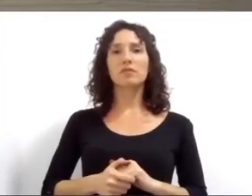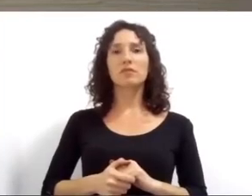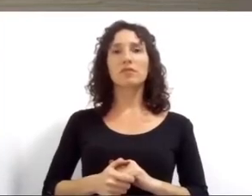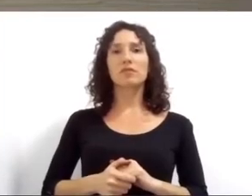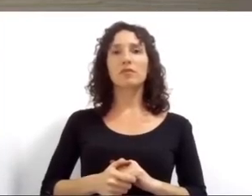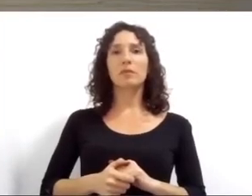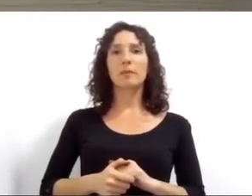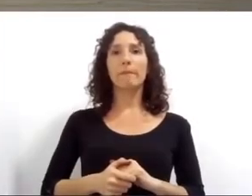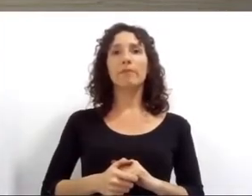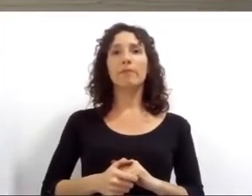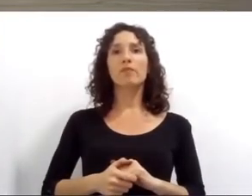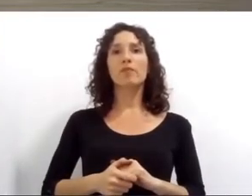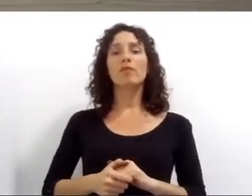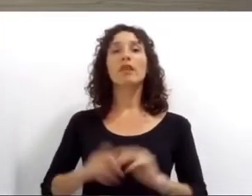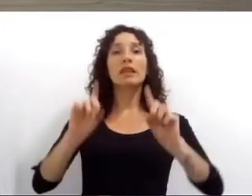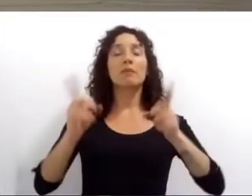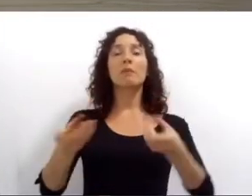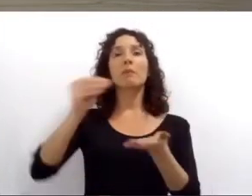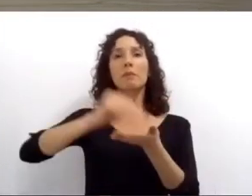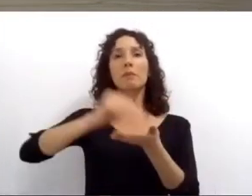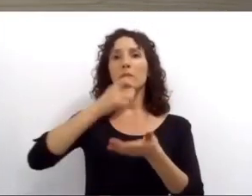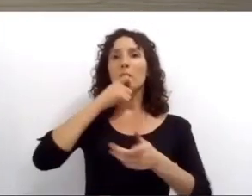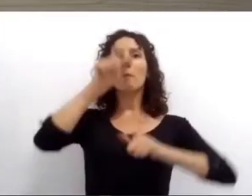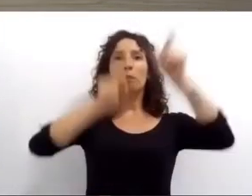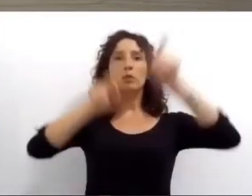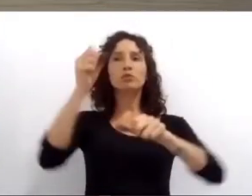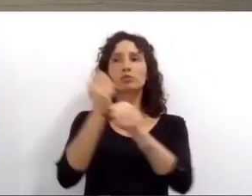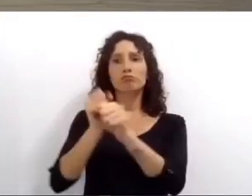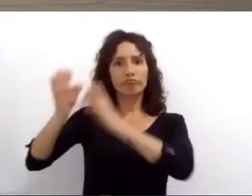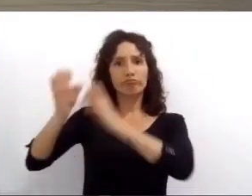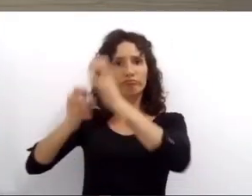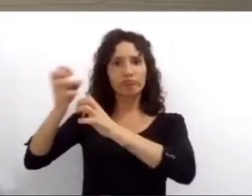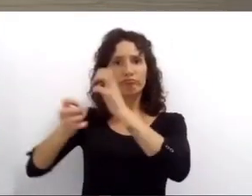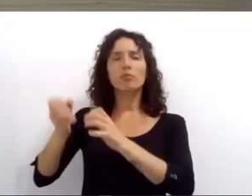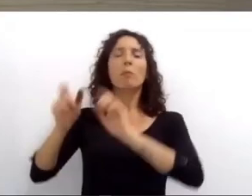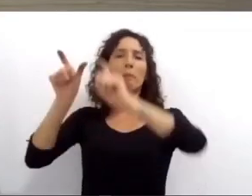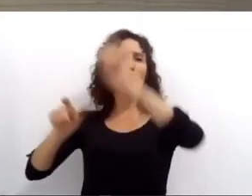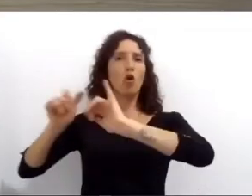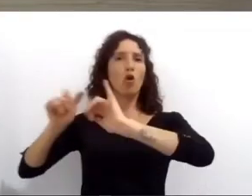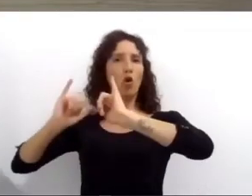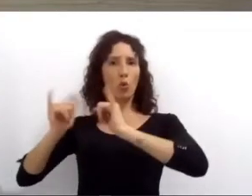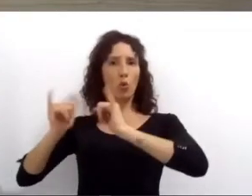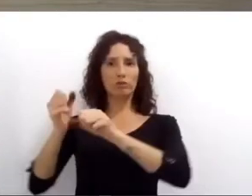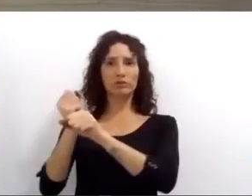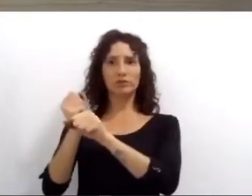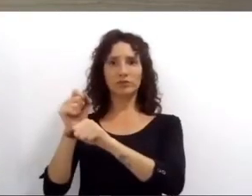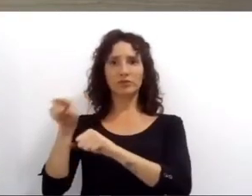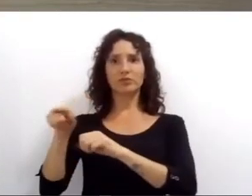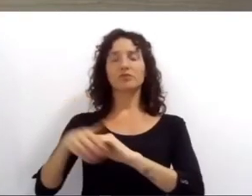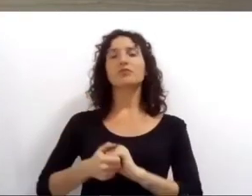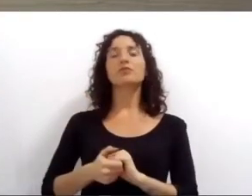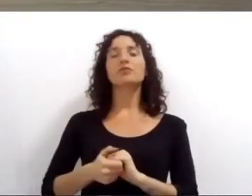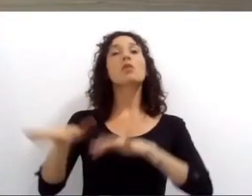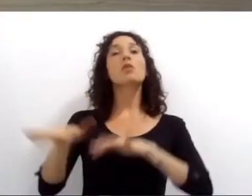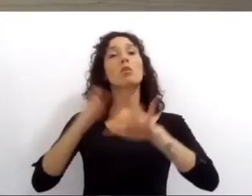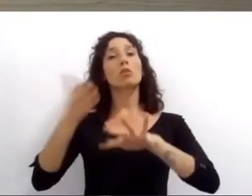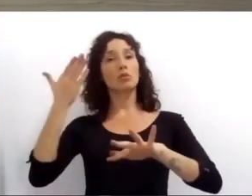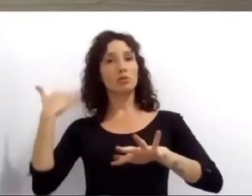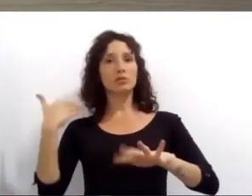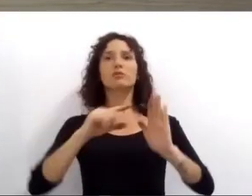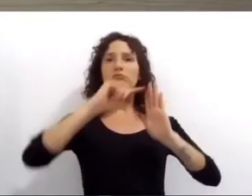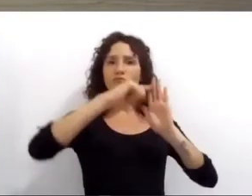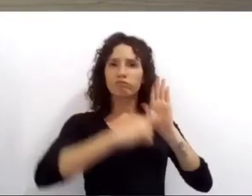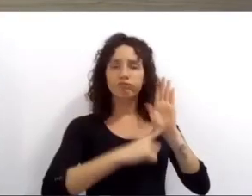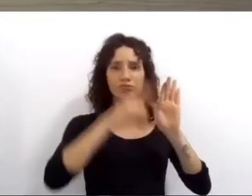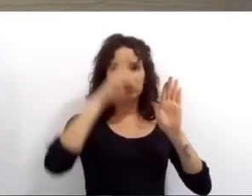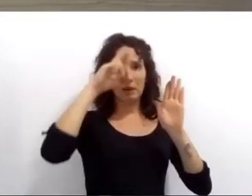y para emprendedores orientados especialmente para los jóvenes de los barrios apenas los protocolos lo permitieron lanzamos los mercados